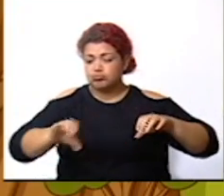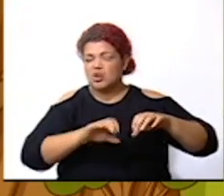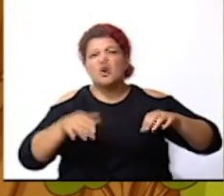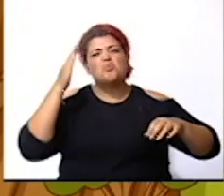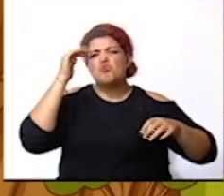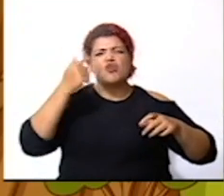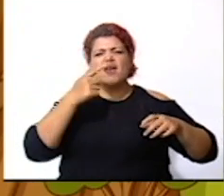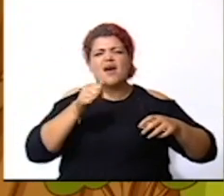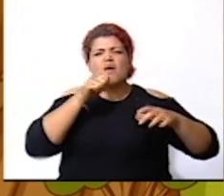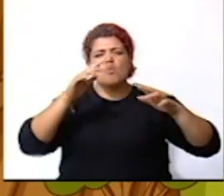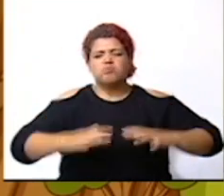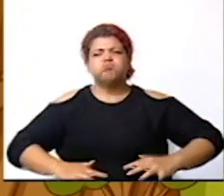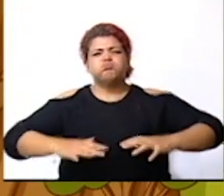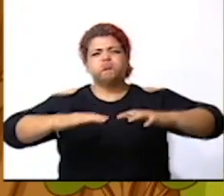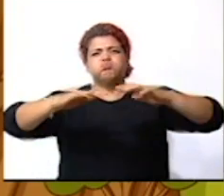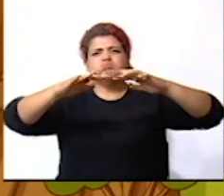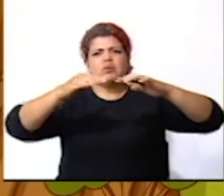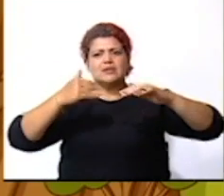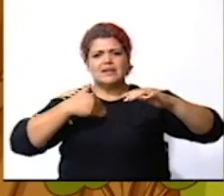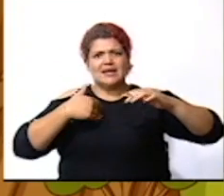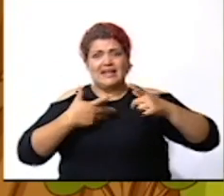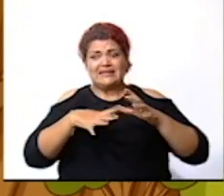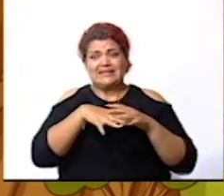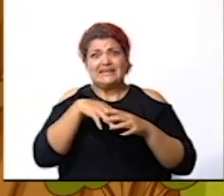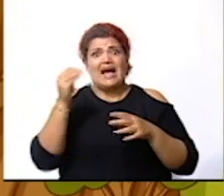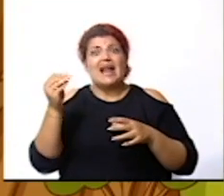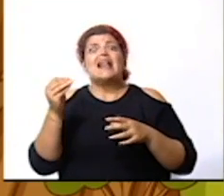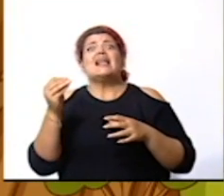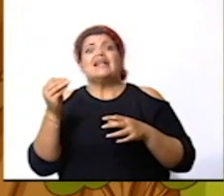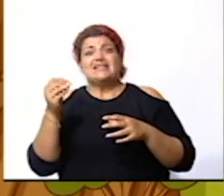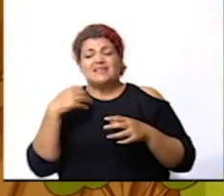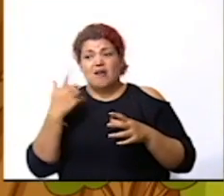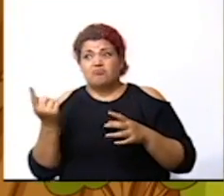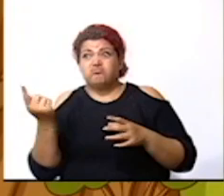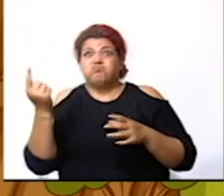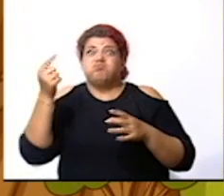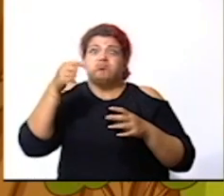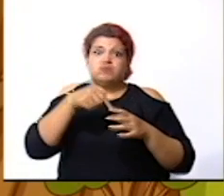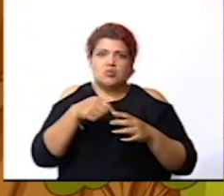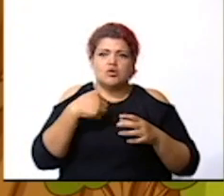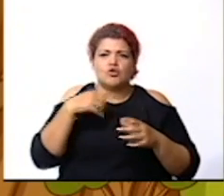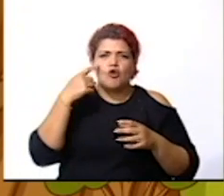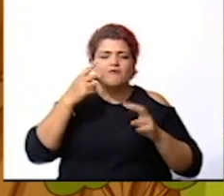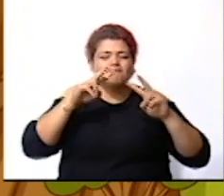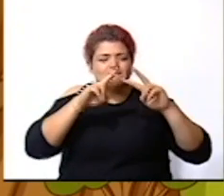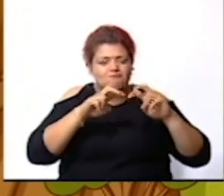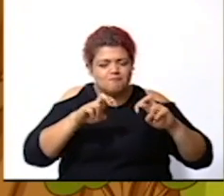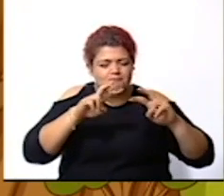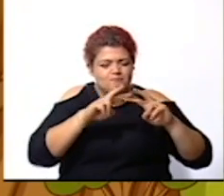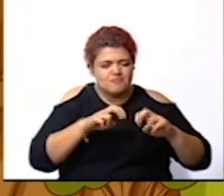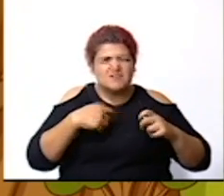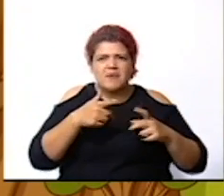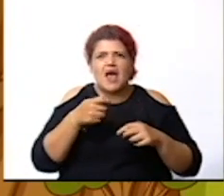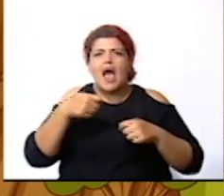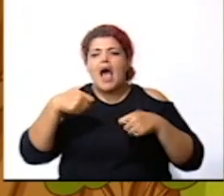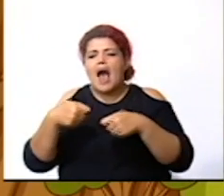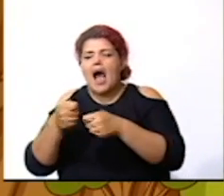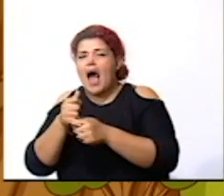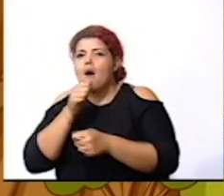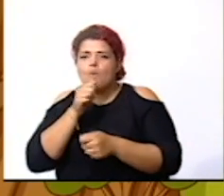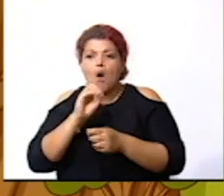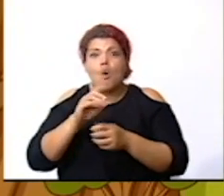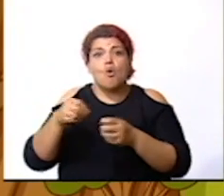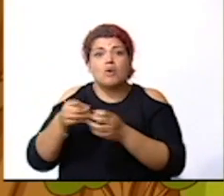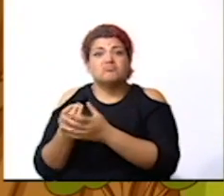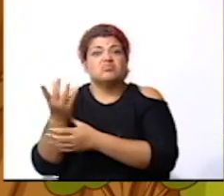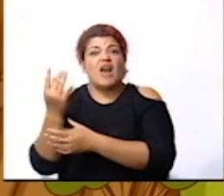inundación y tenemos que salir a la hora de regresar debemos de revisar las tuberías si es de gas o de agua para